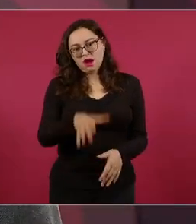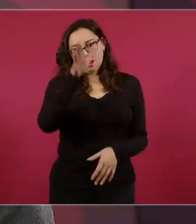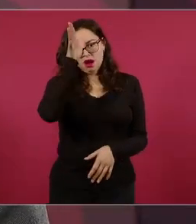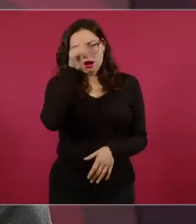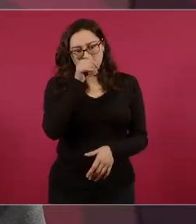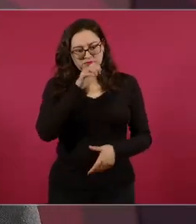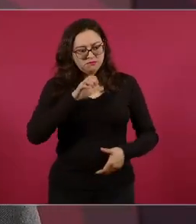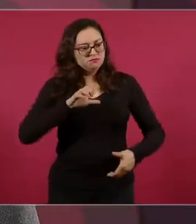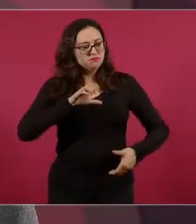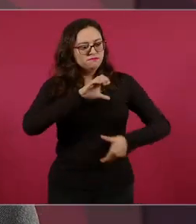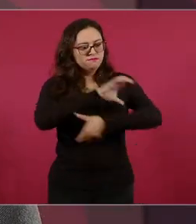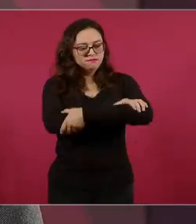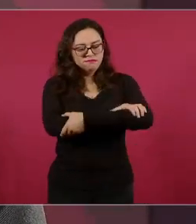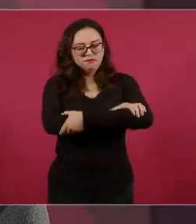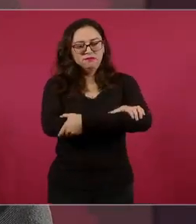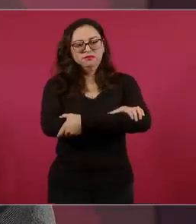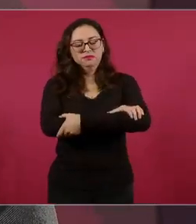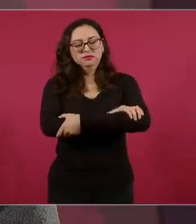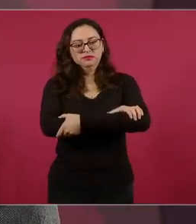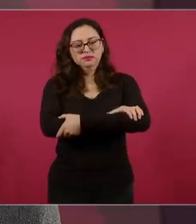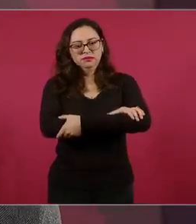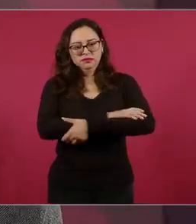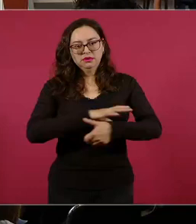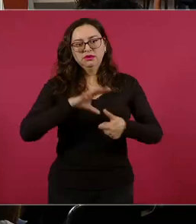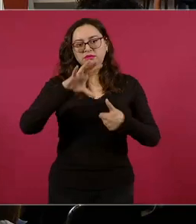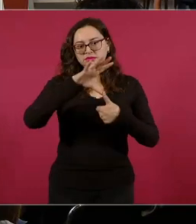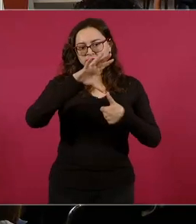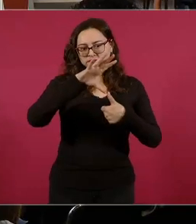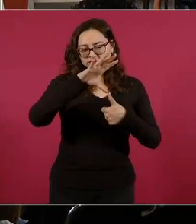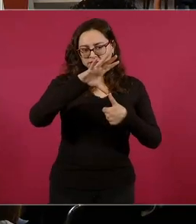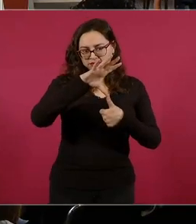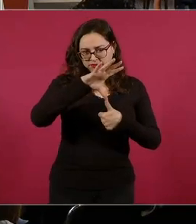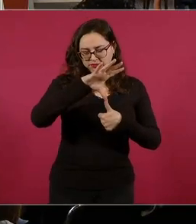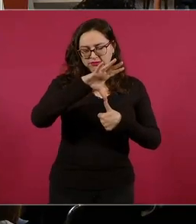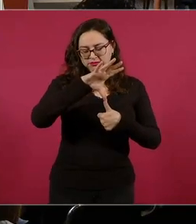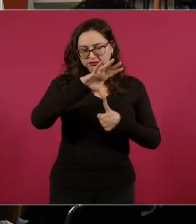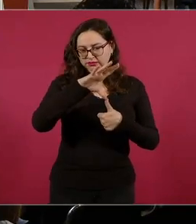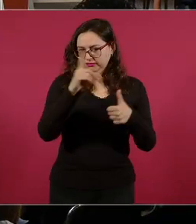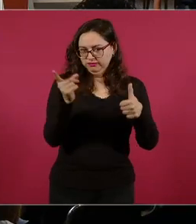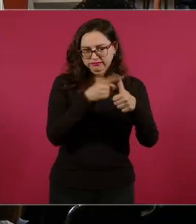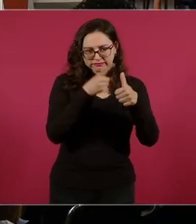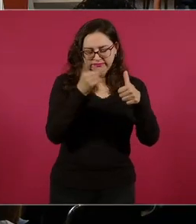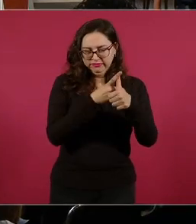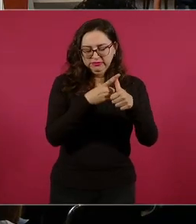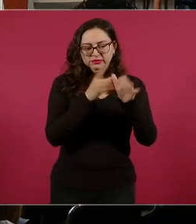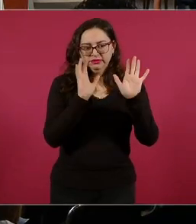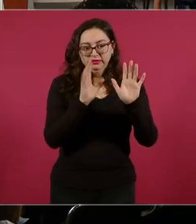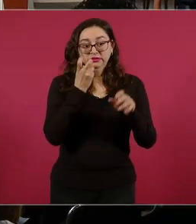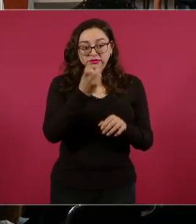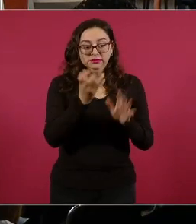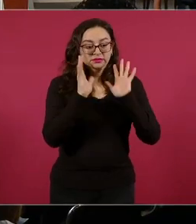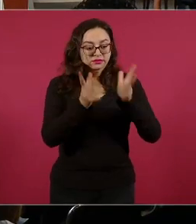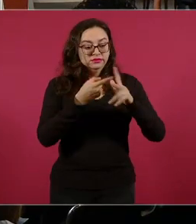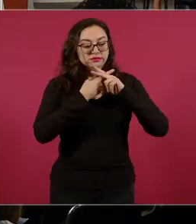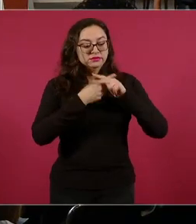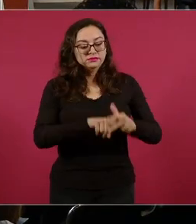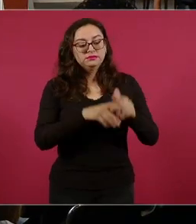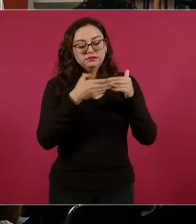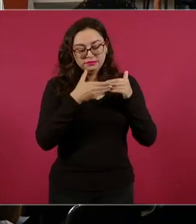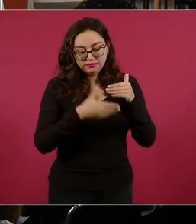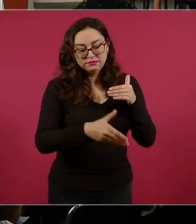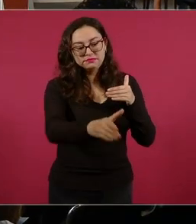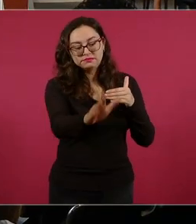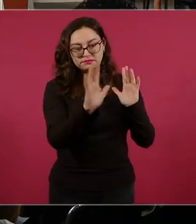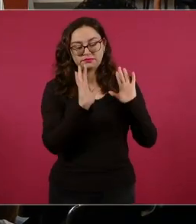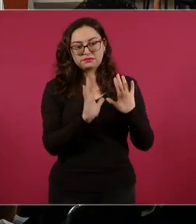la integración económica de América del Norte. Eso va